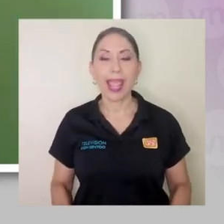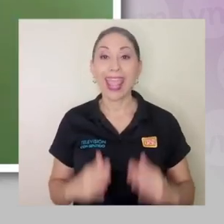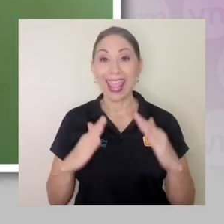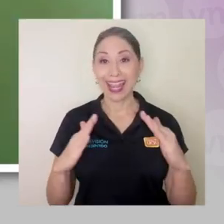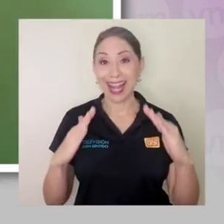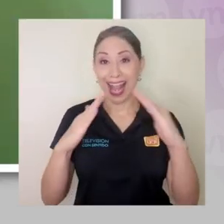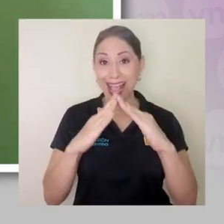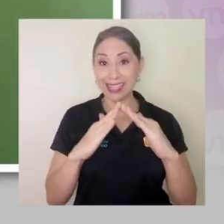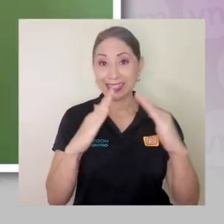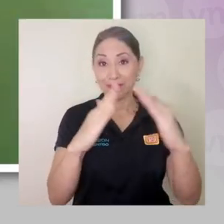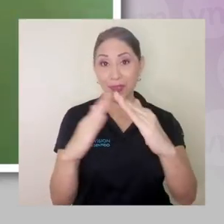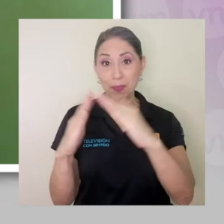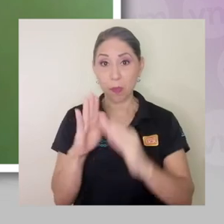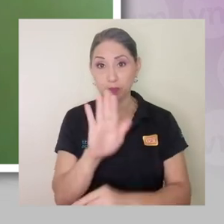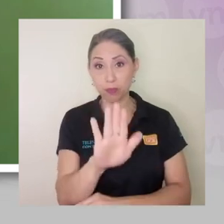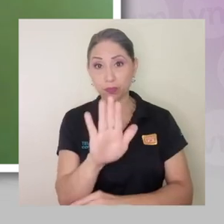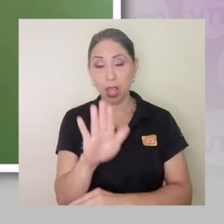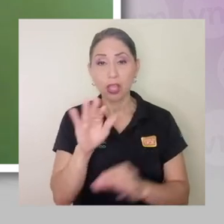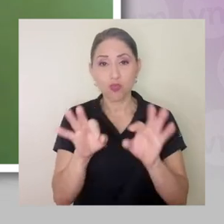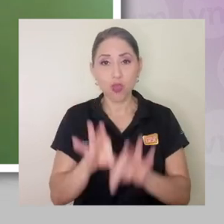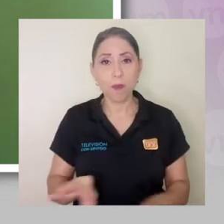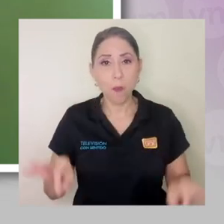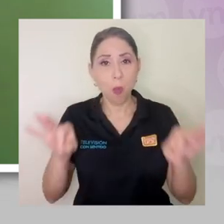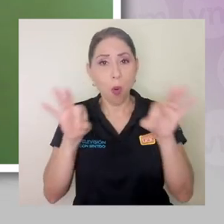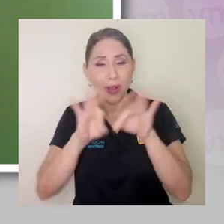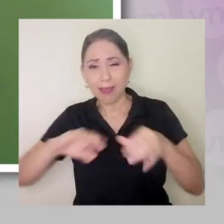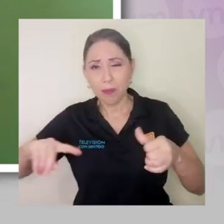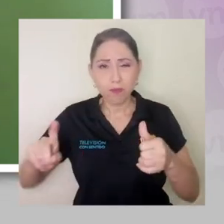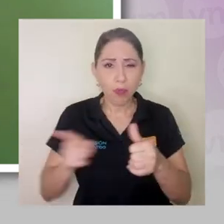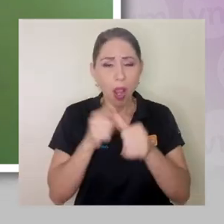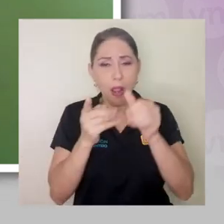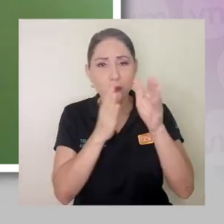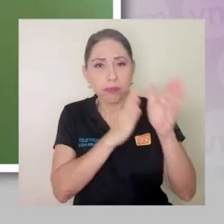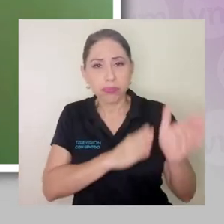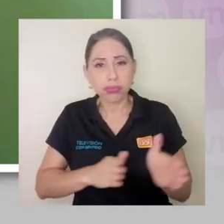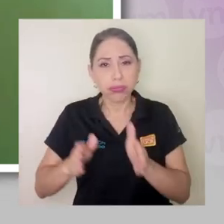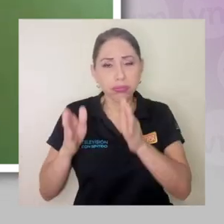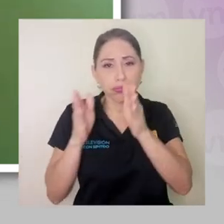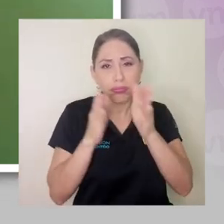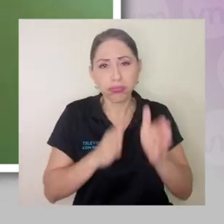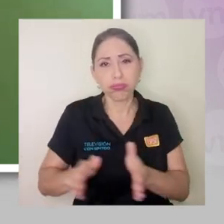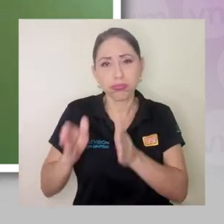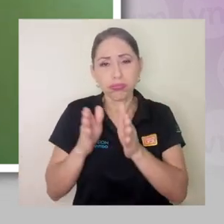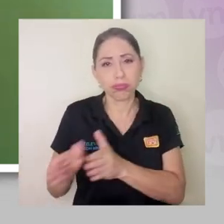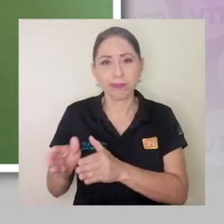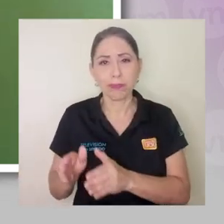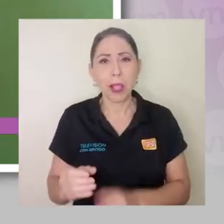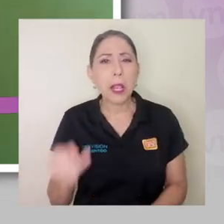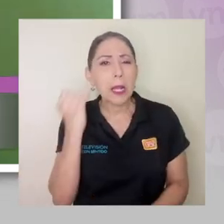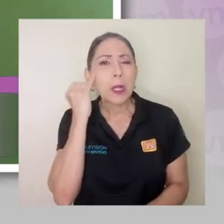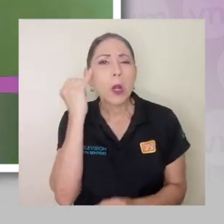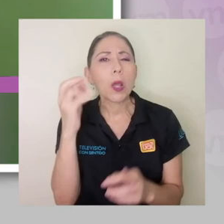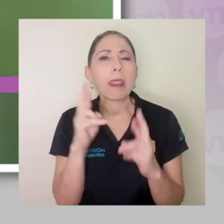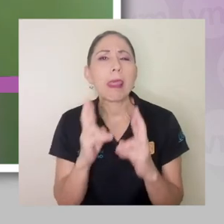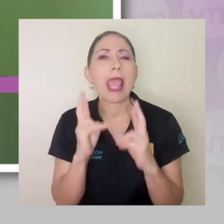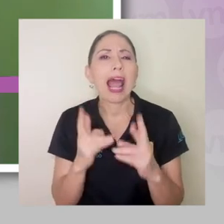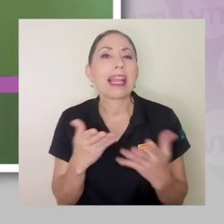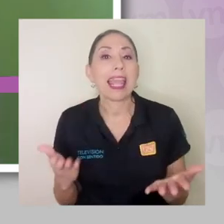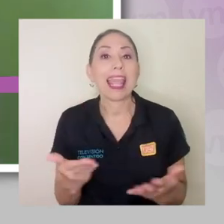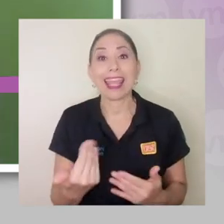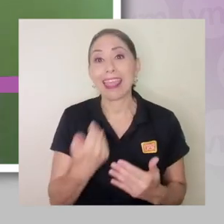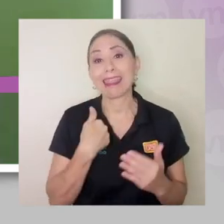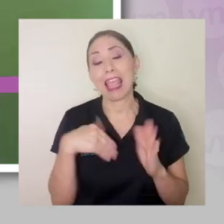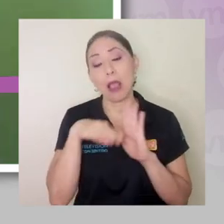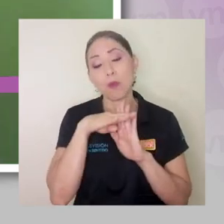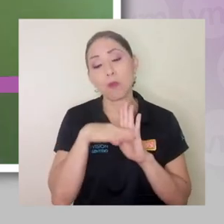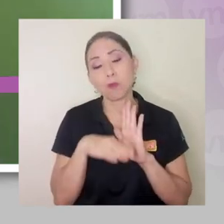en la casa, este, es muy importante, la primera parte es la planificación. Yo, lo ideal es que tenga un